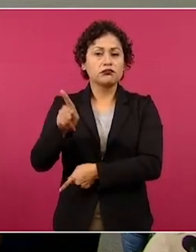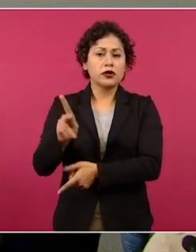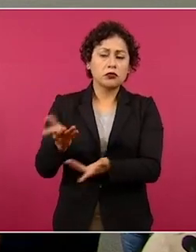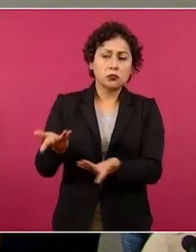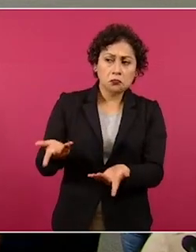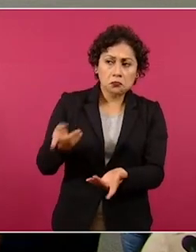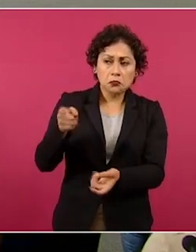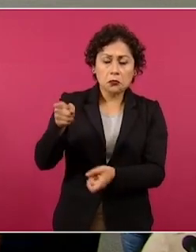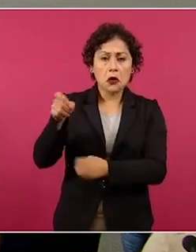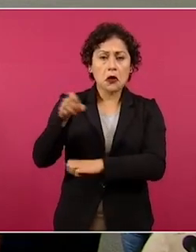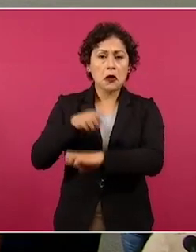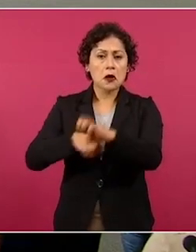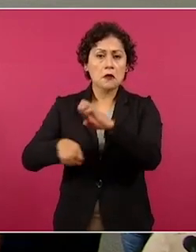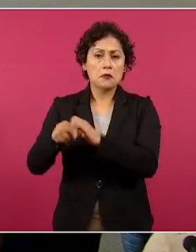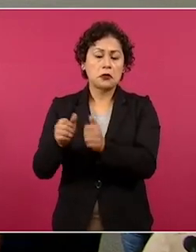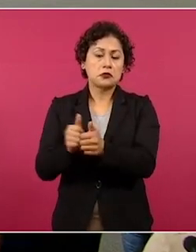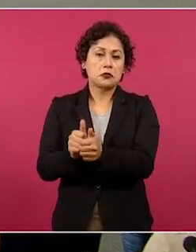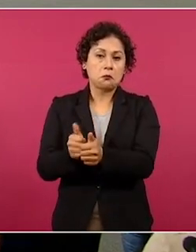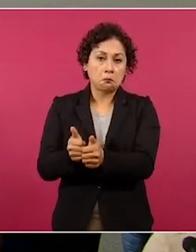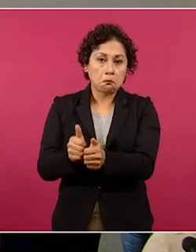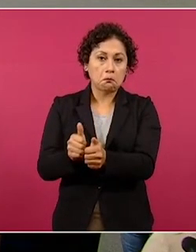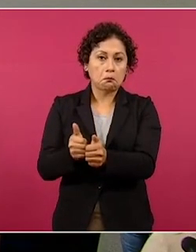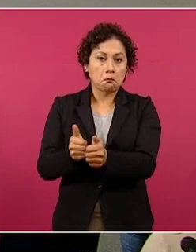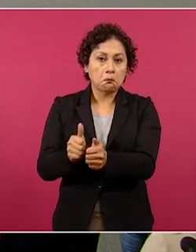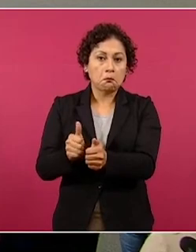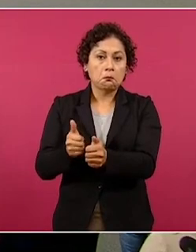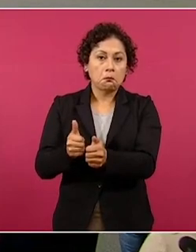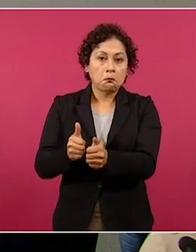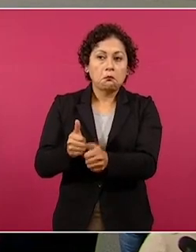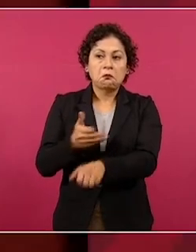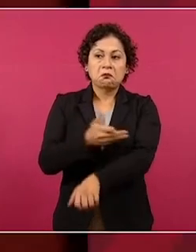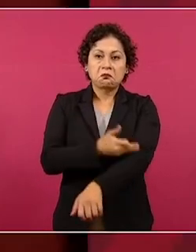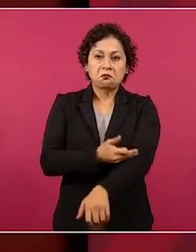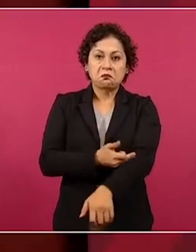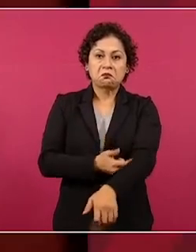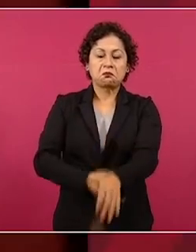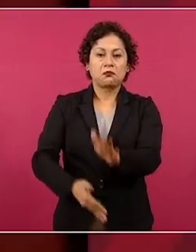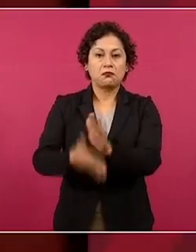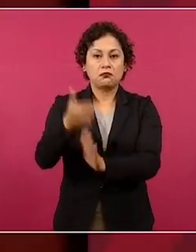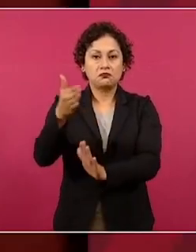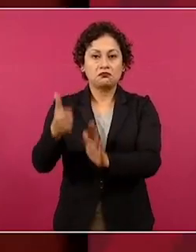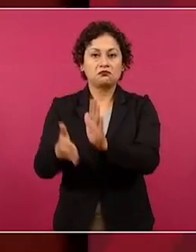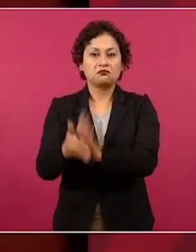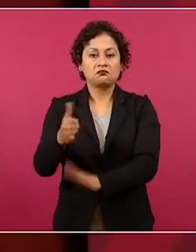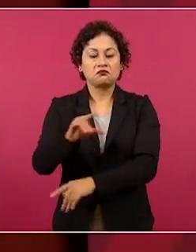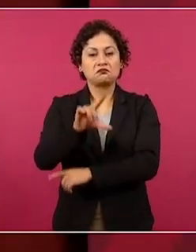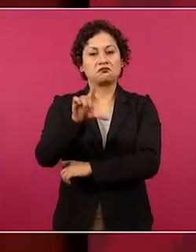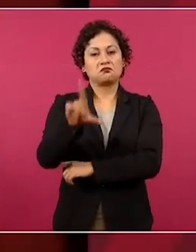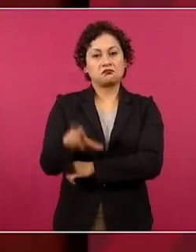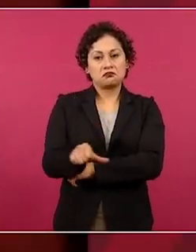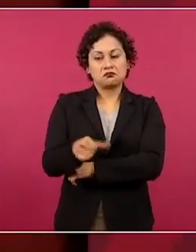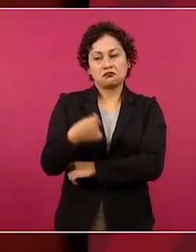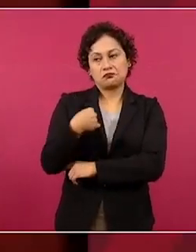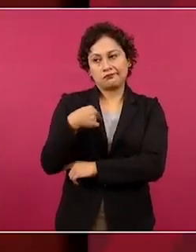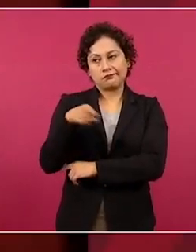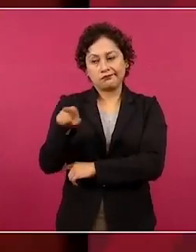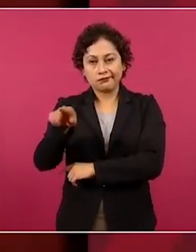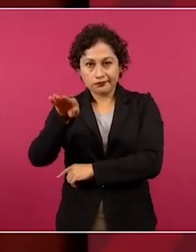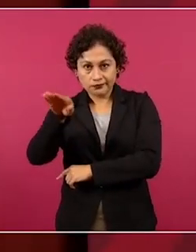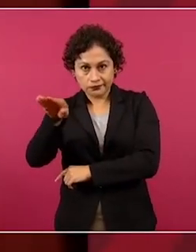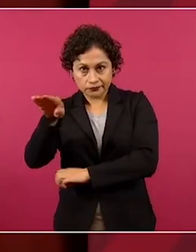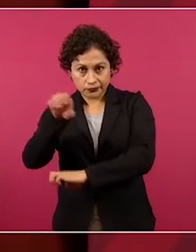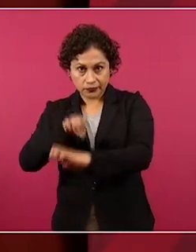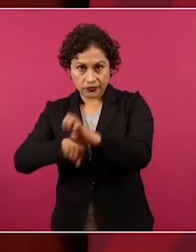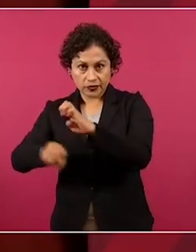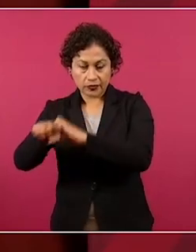se fue retrasando en la construcción hasta que finalmente se llegó a un acuerdo con la empresa de una